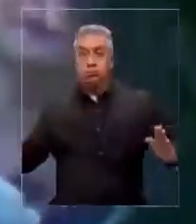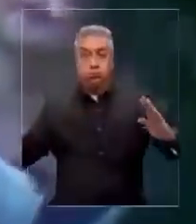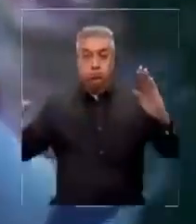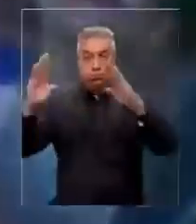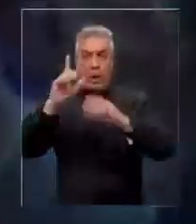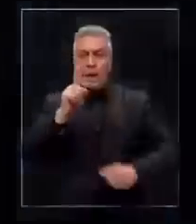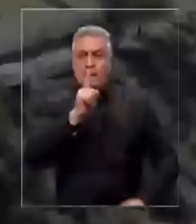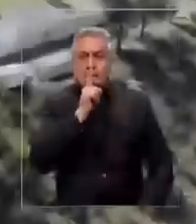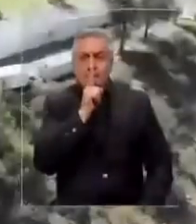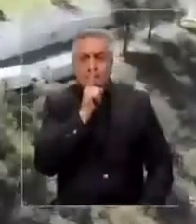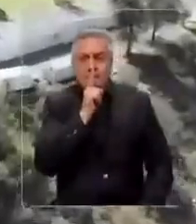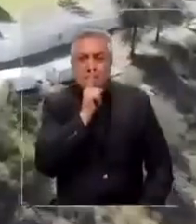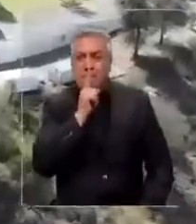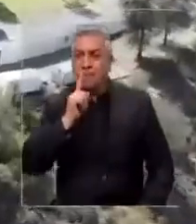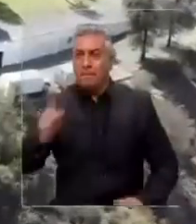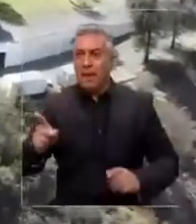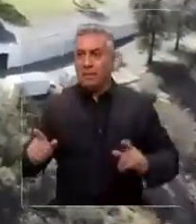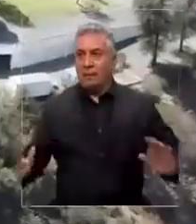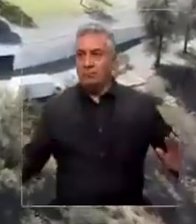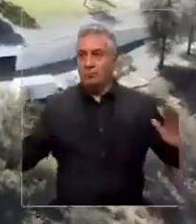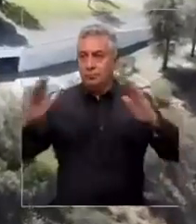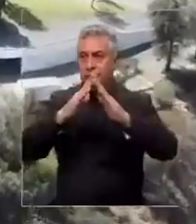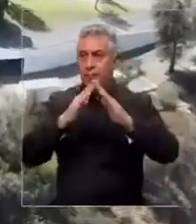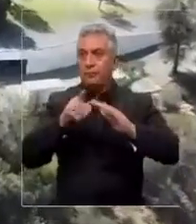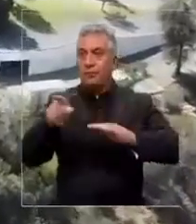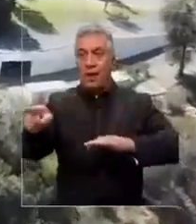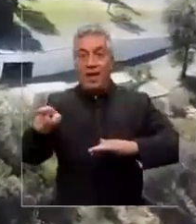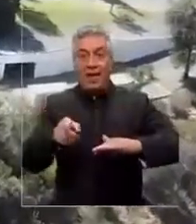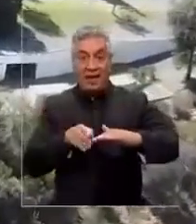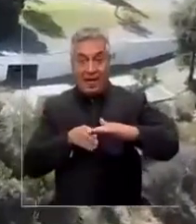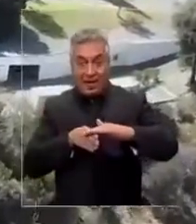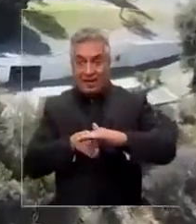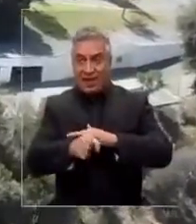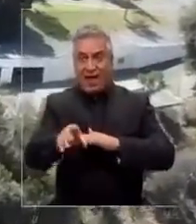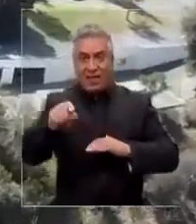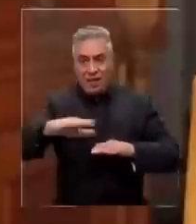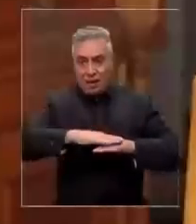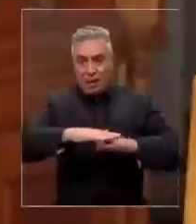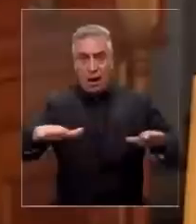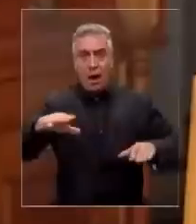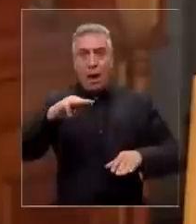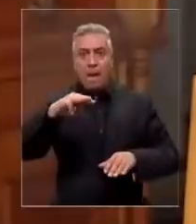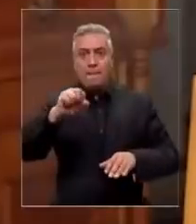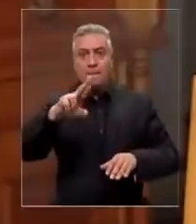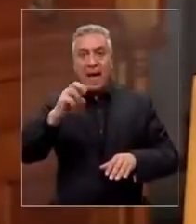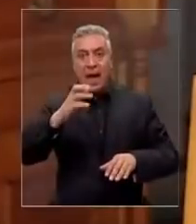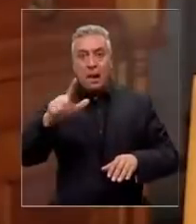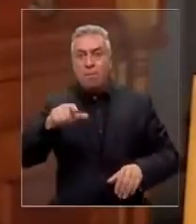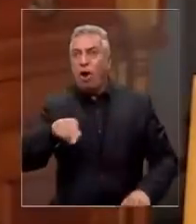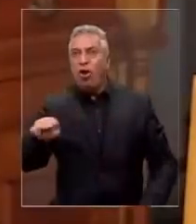completo silencio. A la entrada estaba hecho de un mármol que a ella no le gustó.